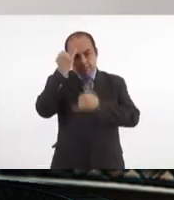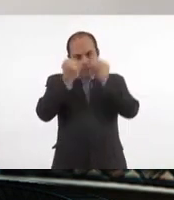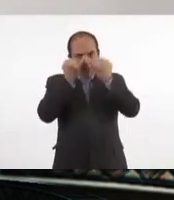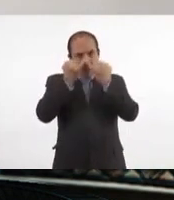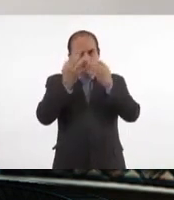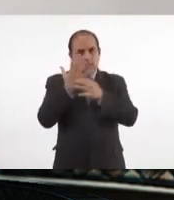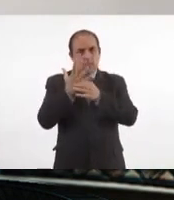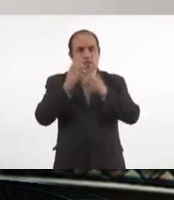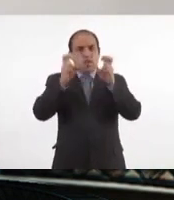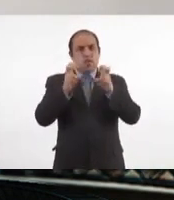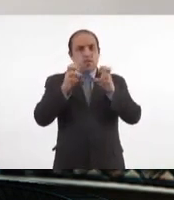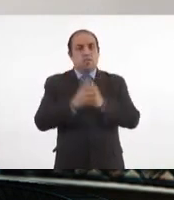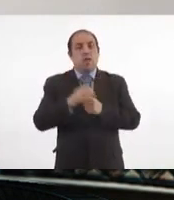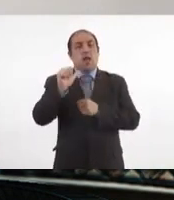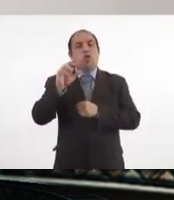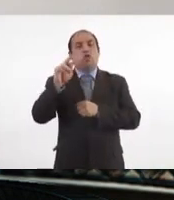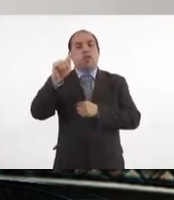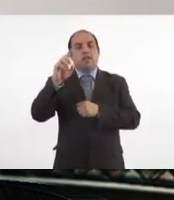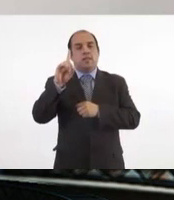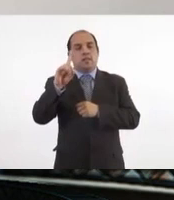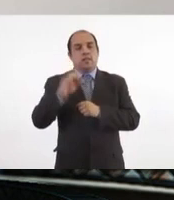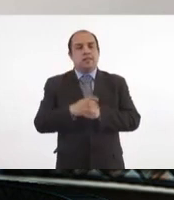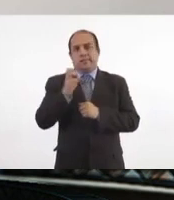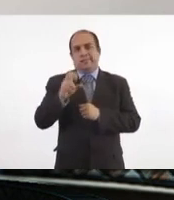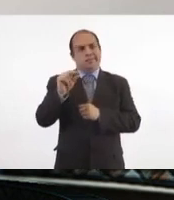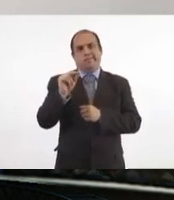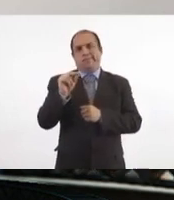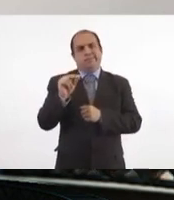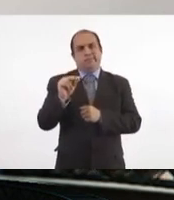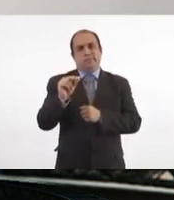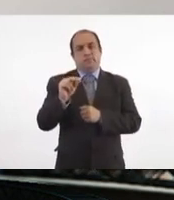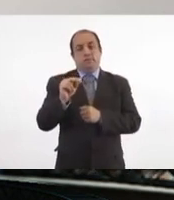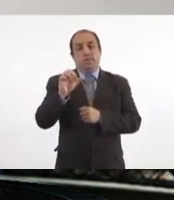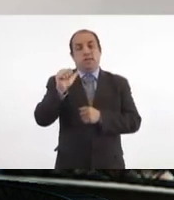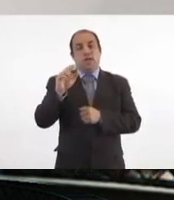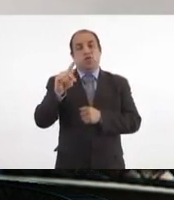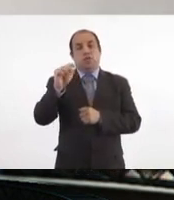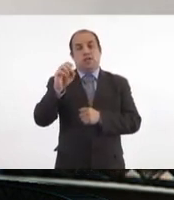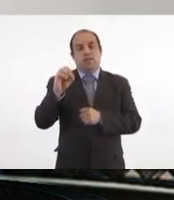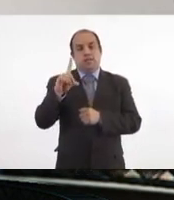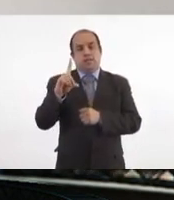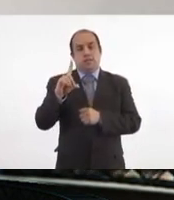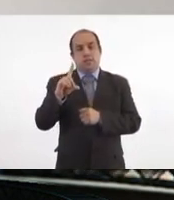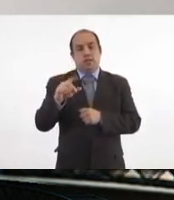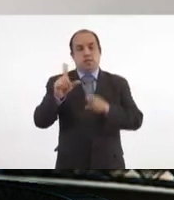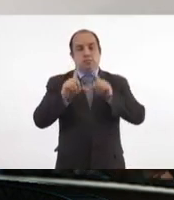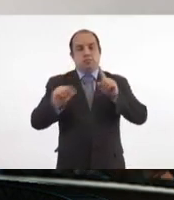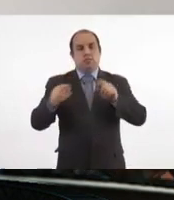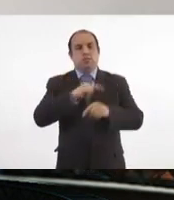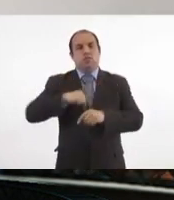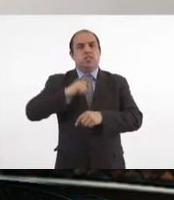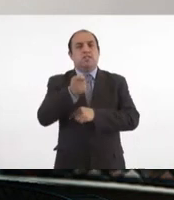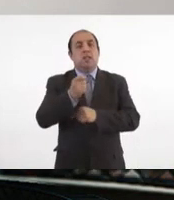es por un asunto de austeridad no tiene absolutamente nada que ver. La austeridad republicana, para nosotros, lo que significa